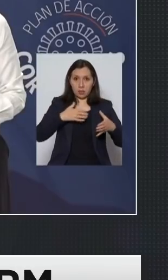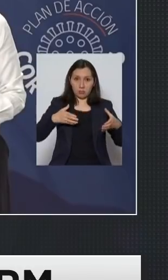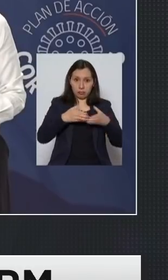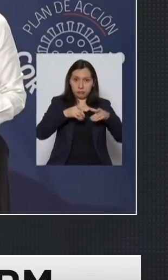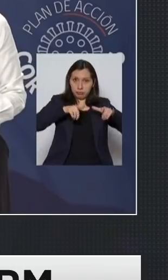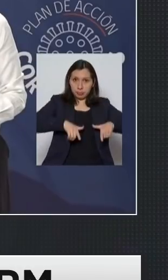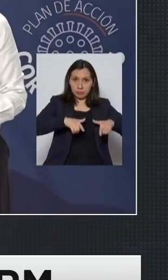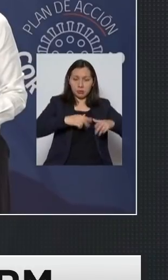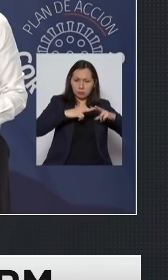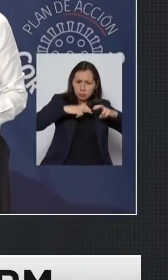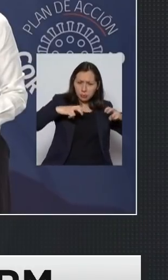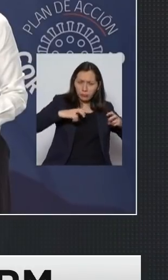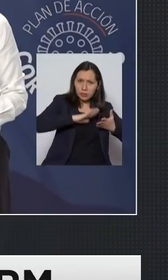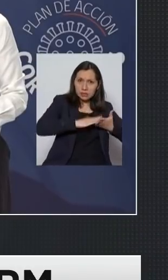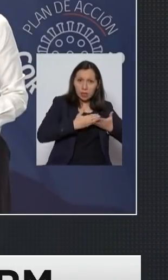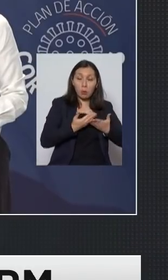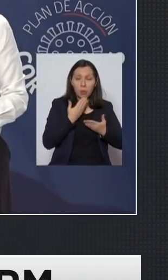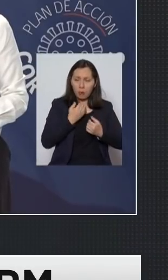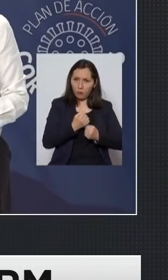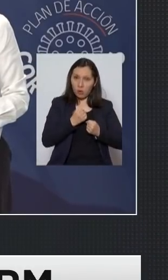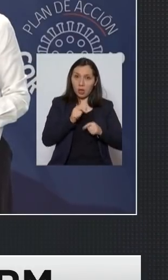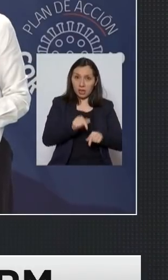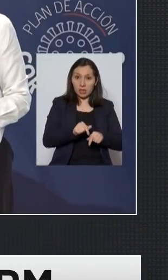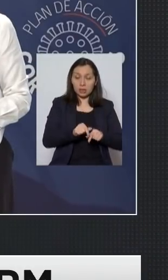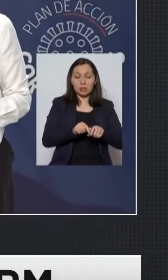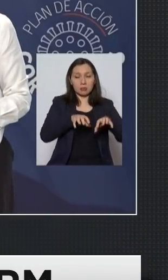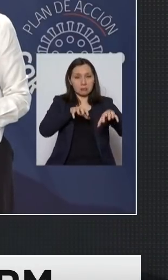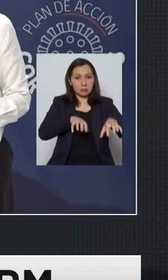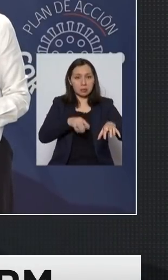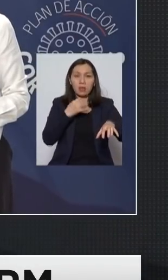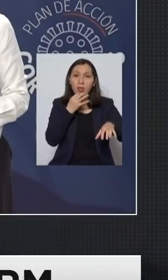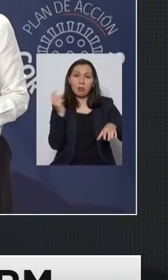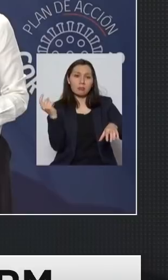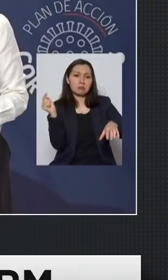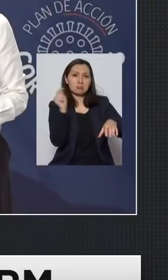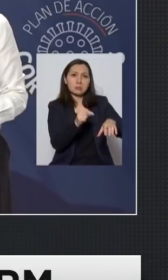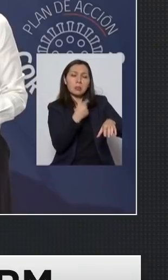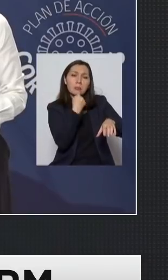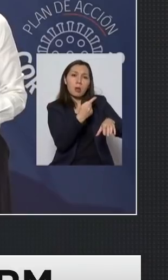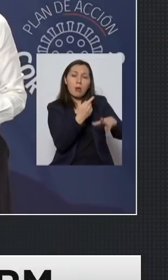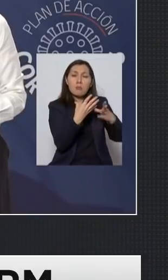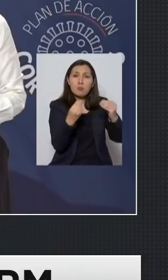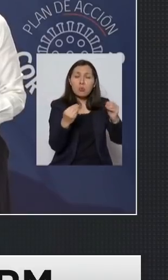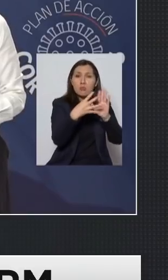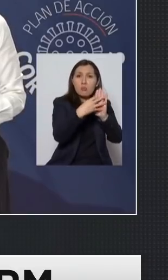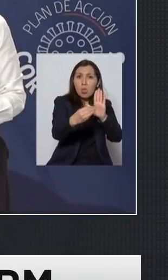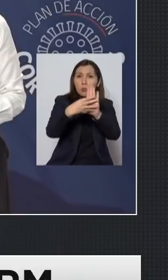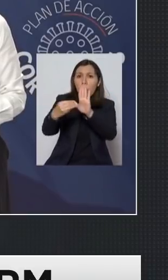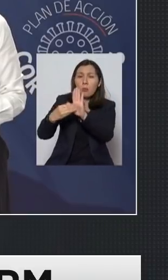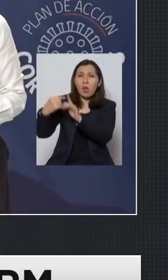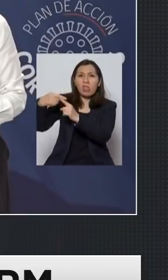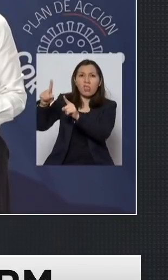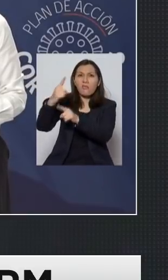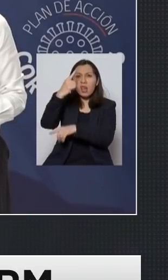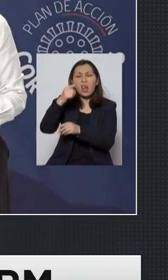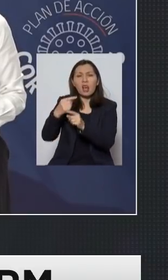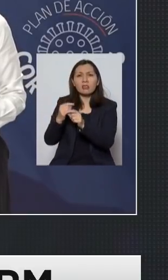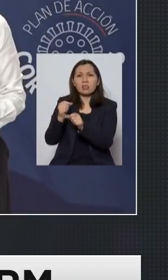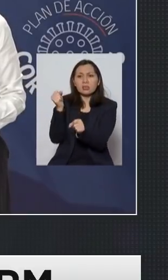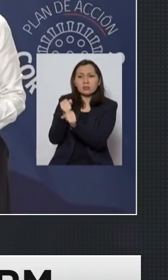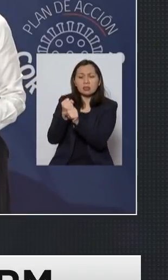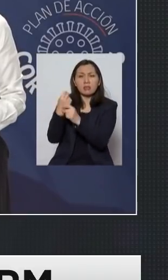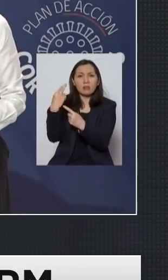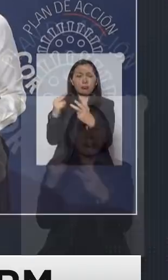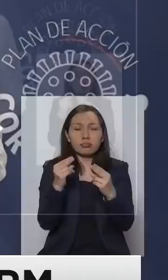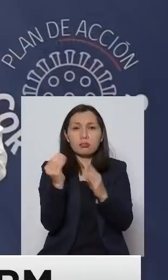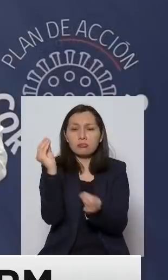potente que la la diversidad de modelos que se estaban usando tenían datos